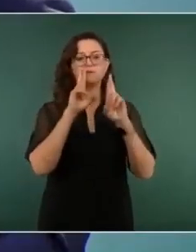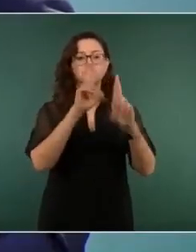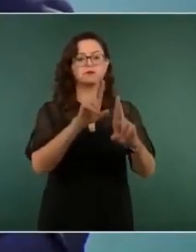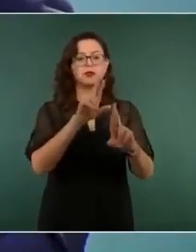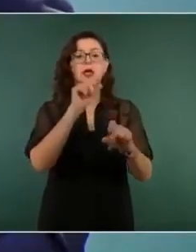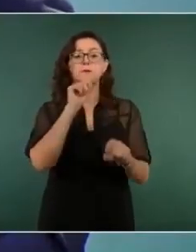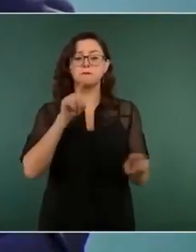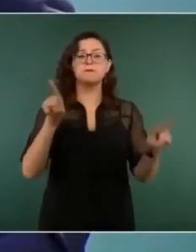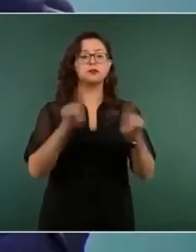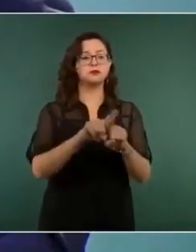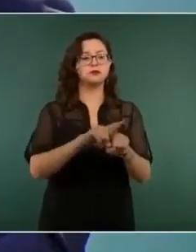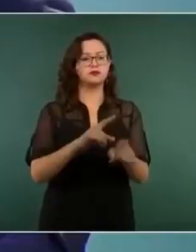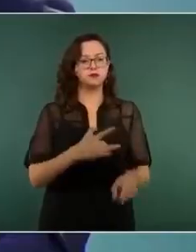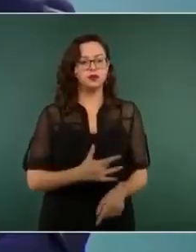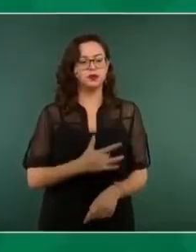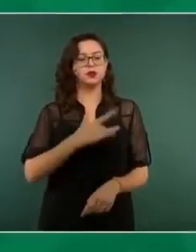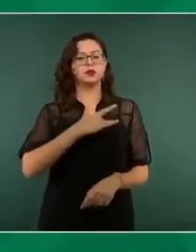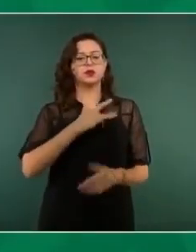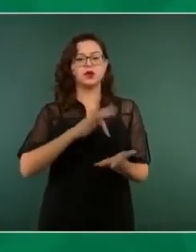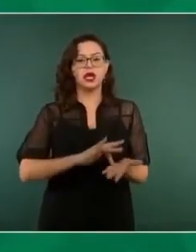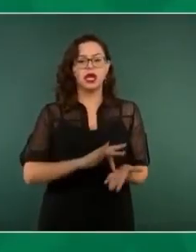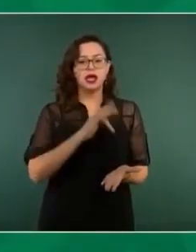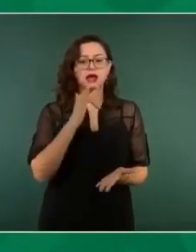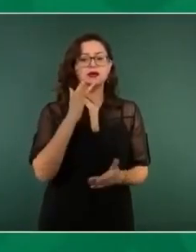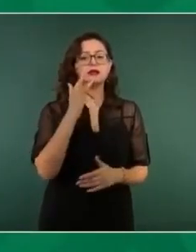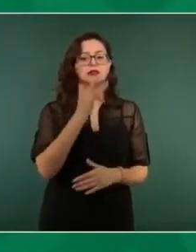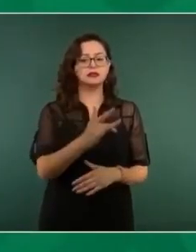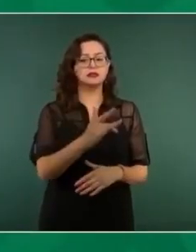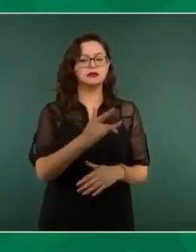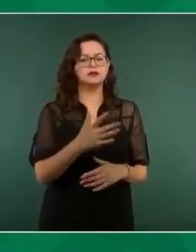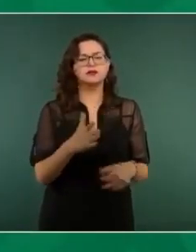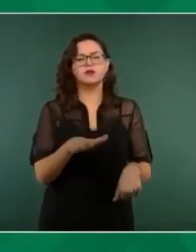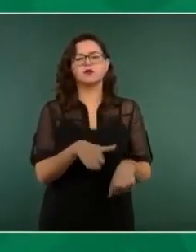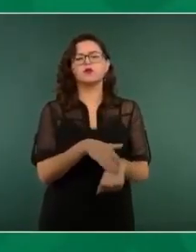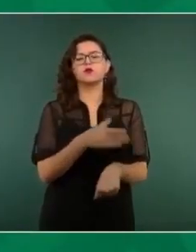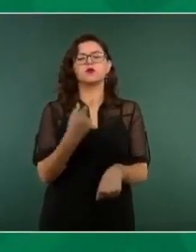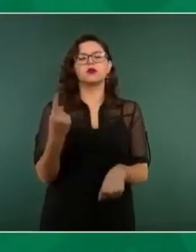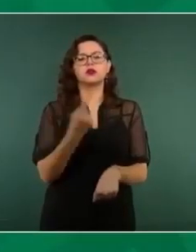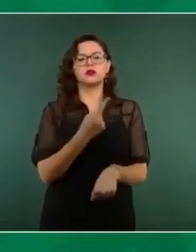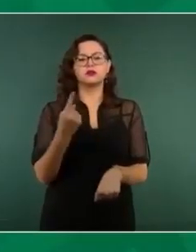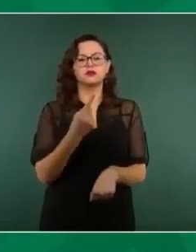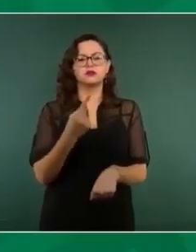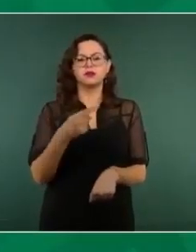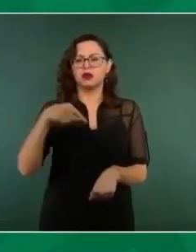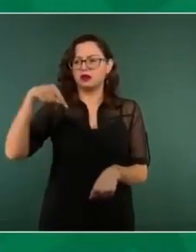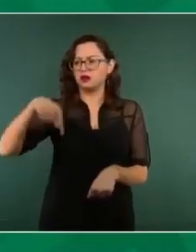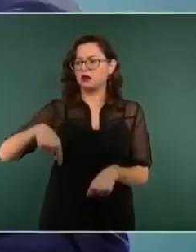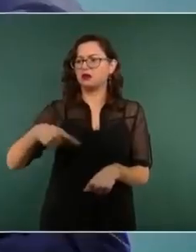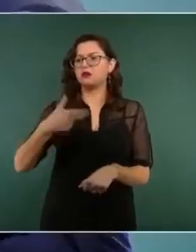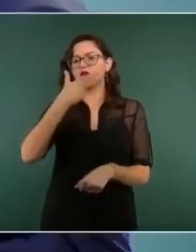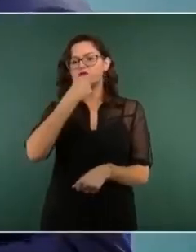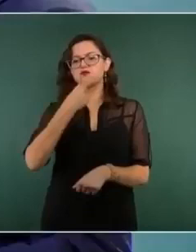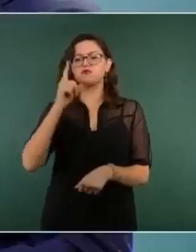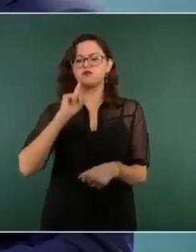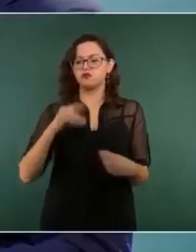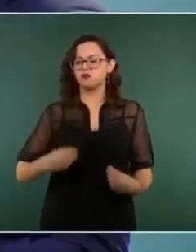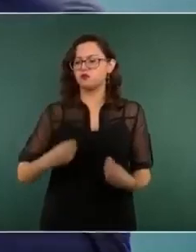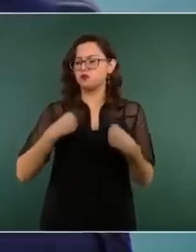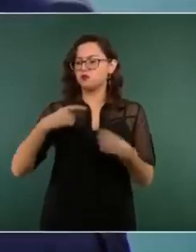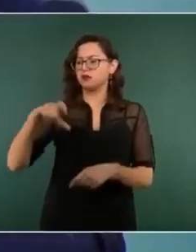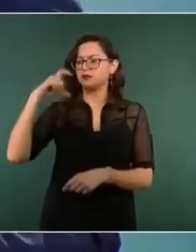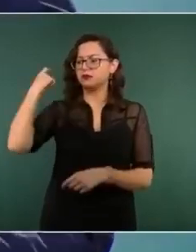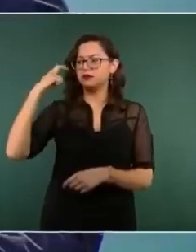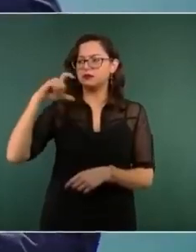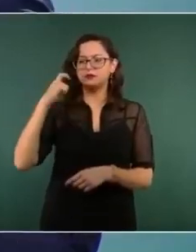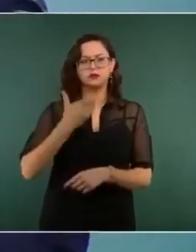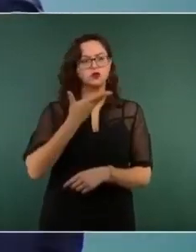gratitud por la atención que ha dado en todo momento a la necesidad de las queretanas y los